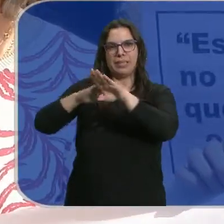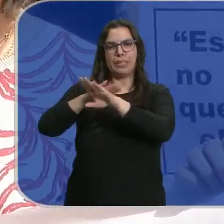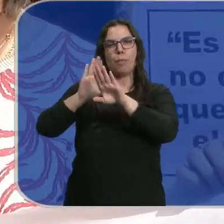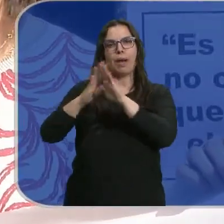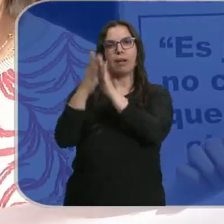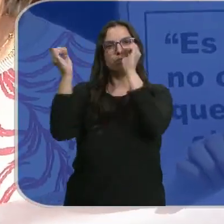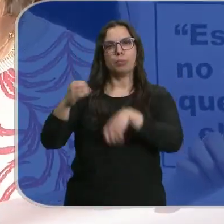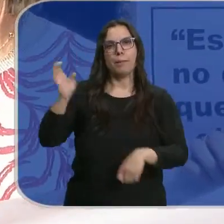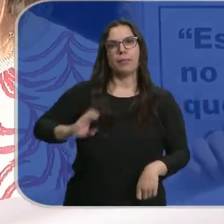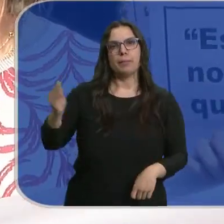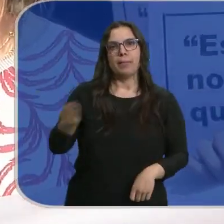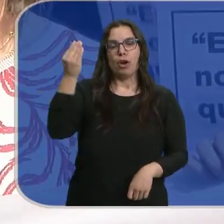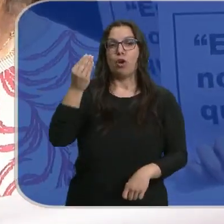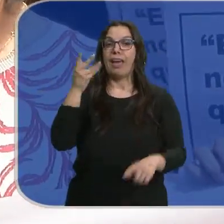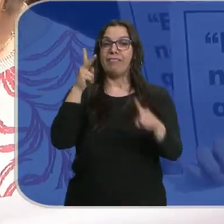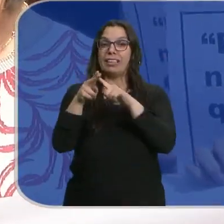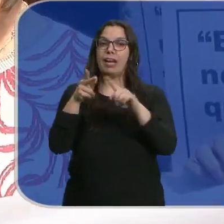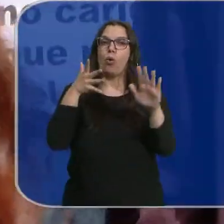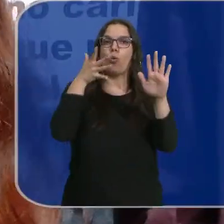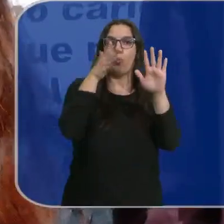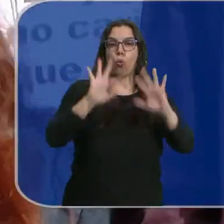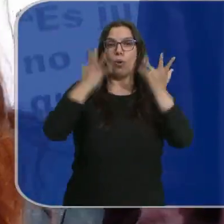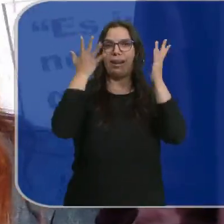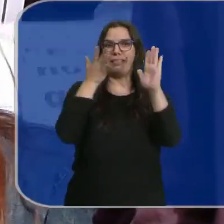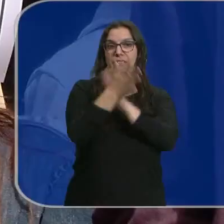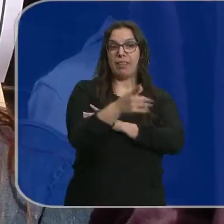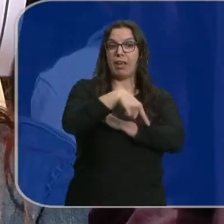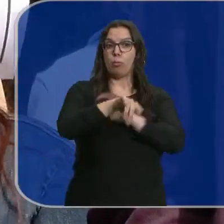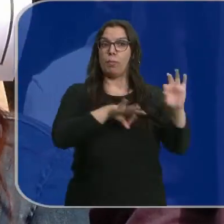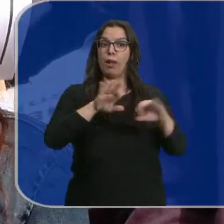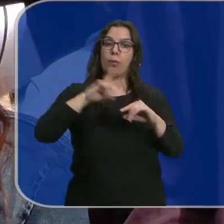su mejora salarial para evitar la huelga indefinida a partir de la semana que viene.